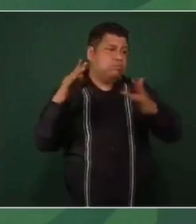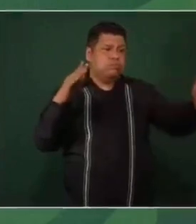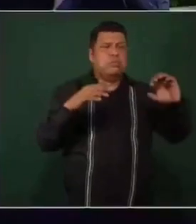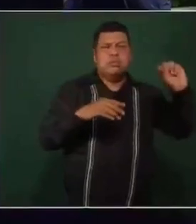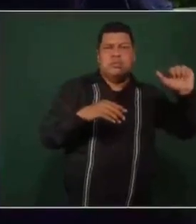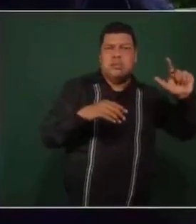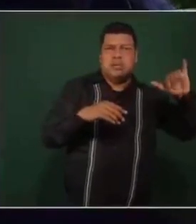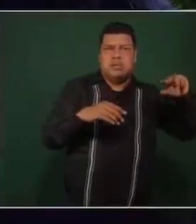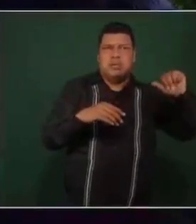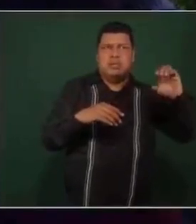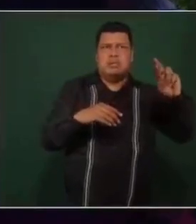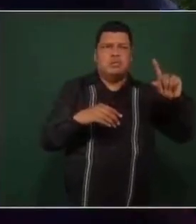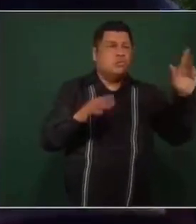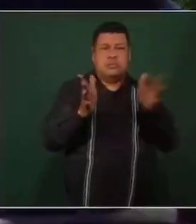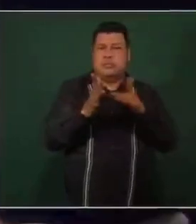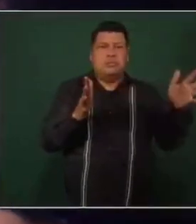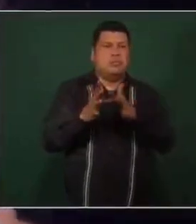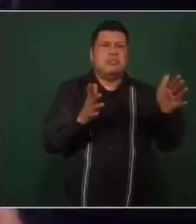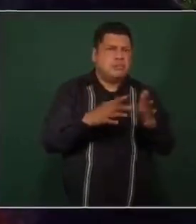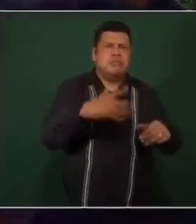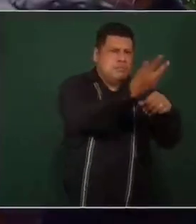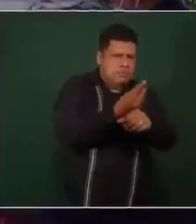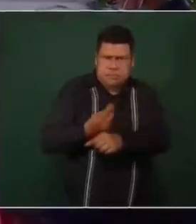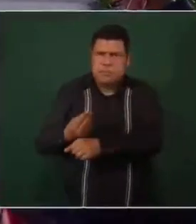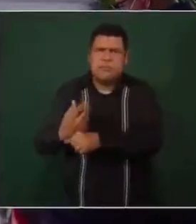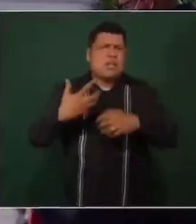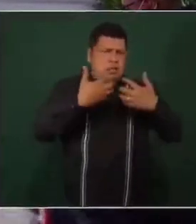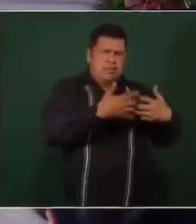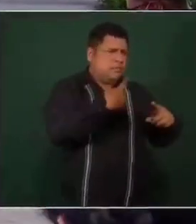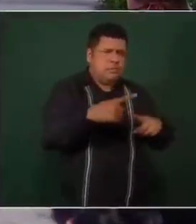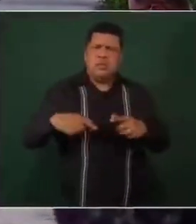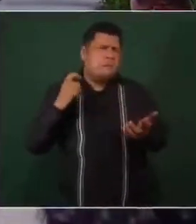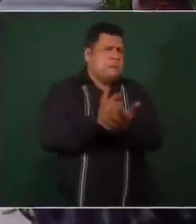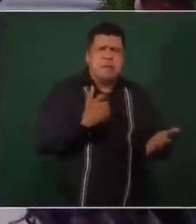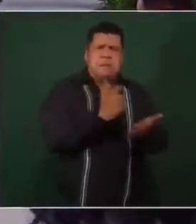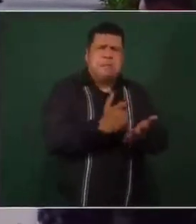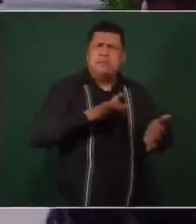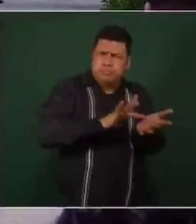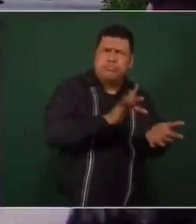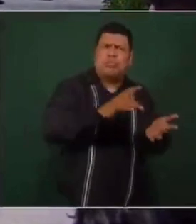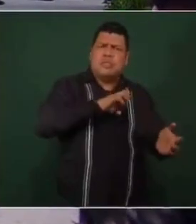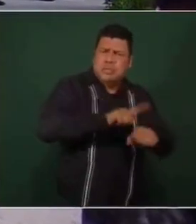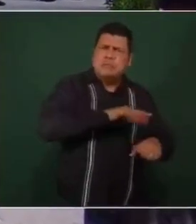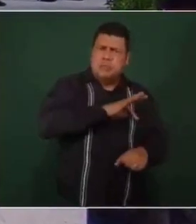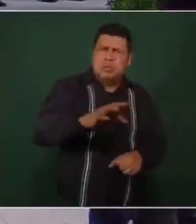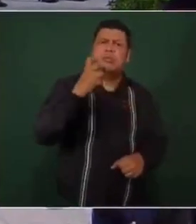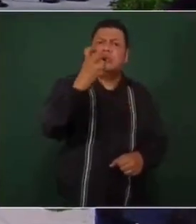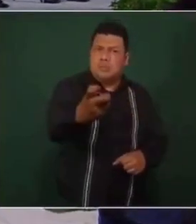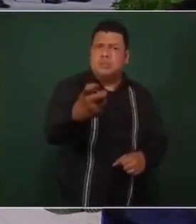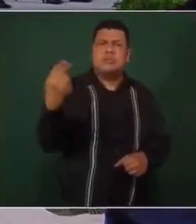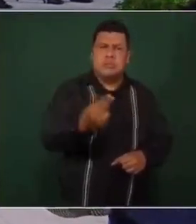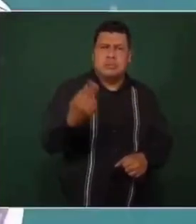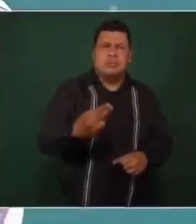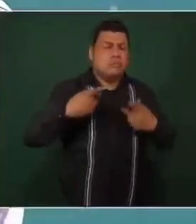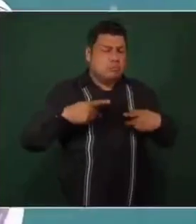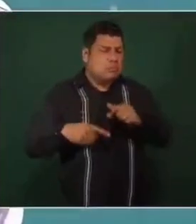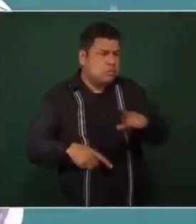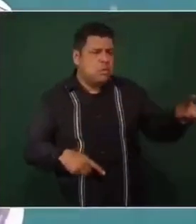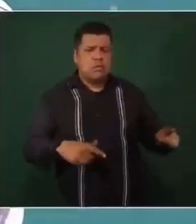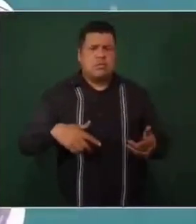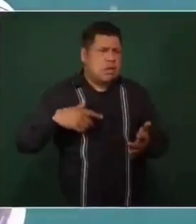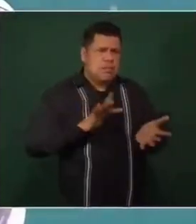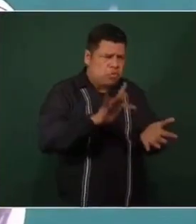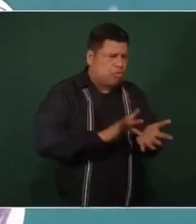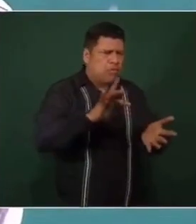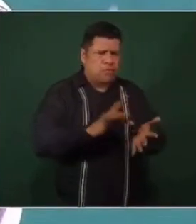van a tener las empresas apoyos especiales, es decir, van a haber estímulos para